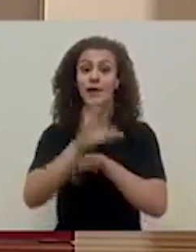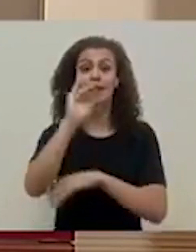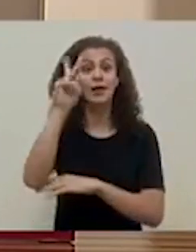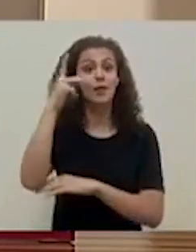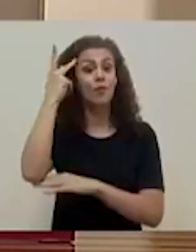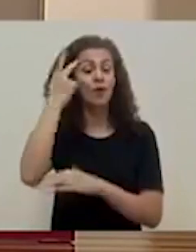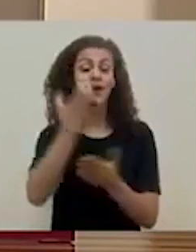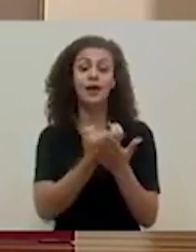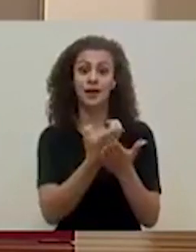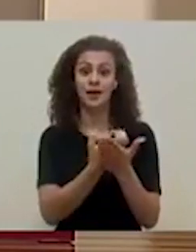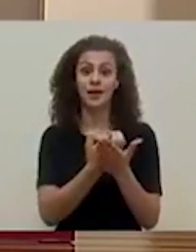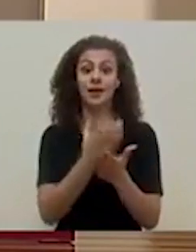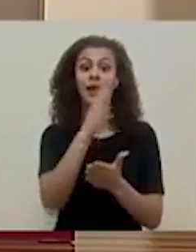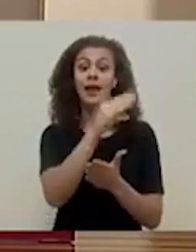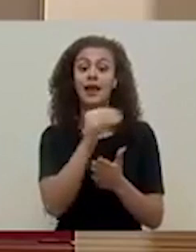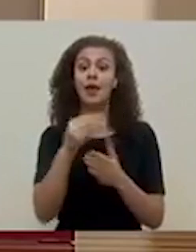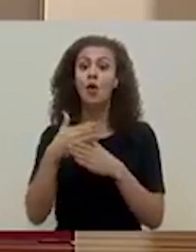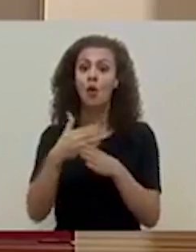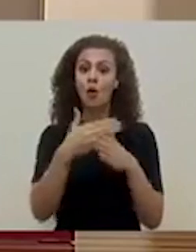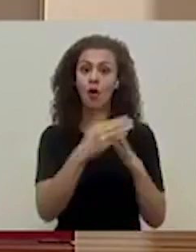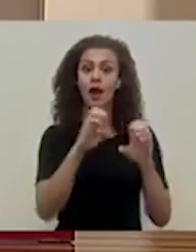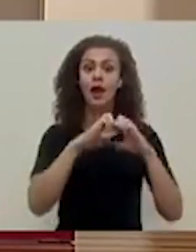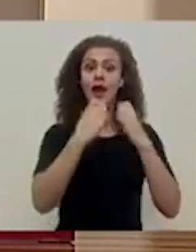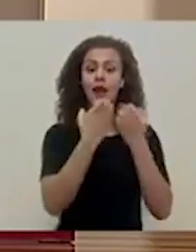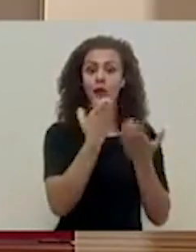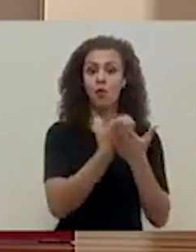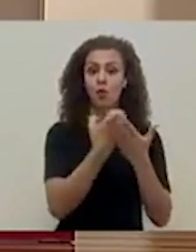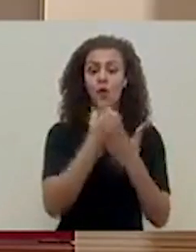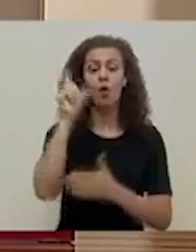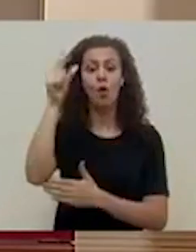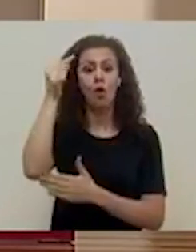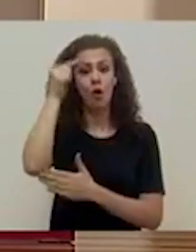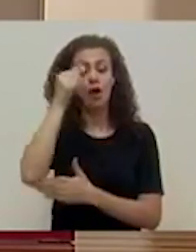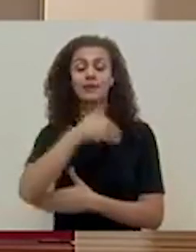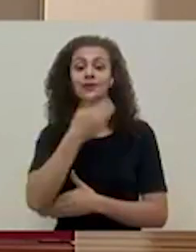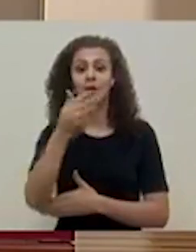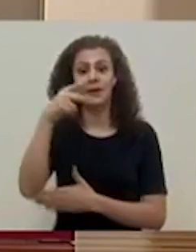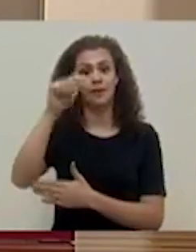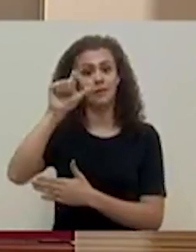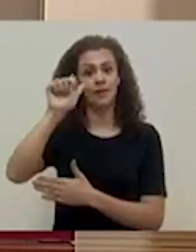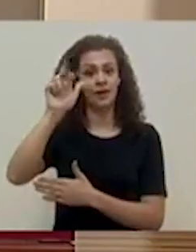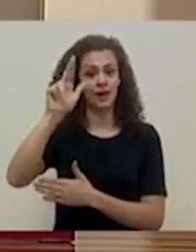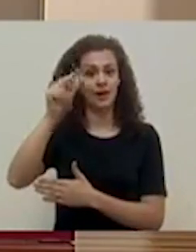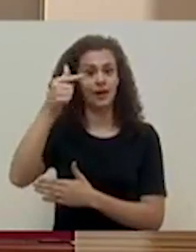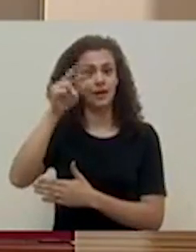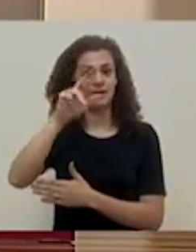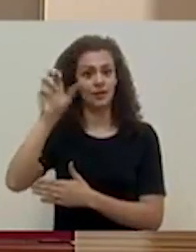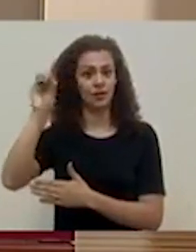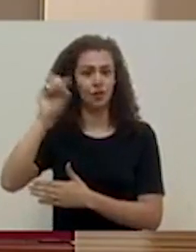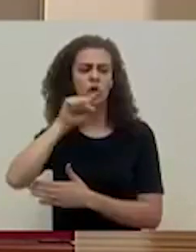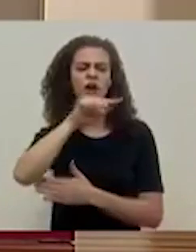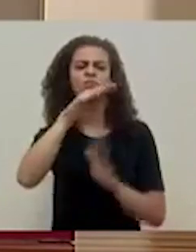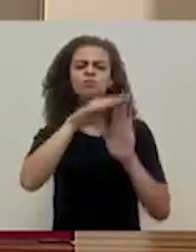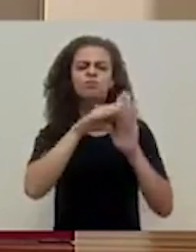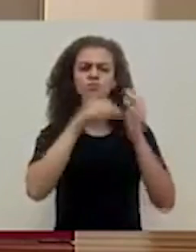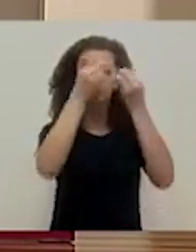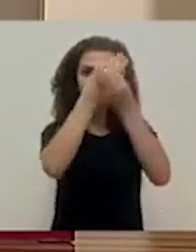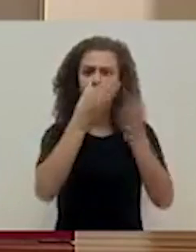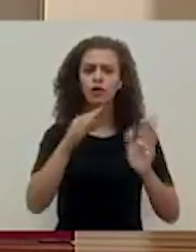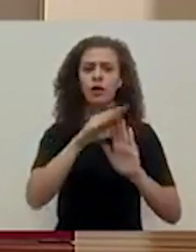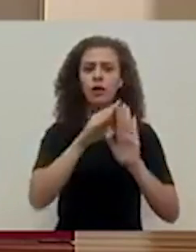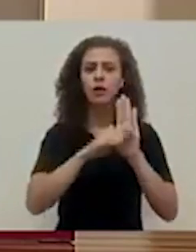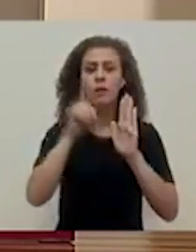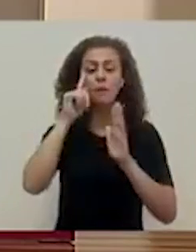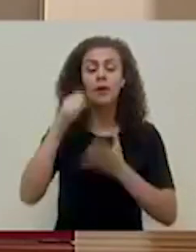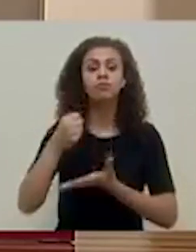Política Económica y coordinadora del equipo económico de gobierno, la señora Pilar Garrido, quien detallará sobre los recursos para